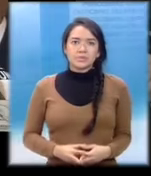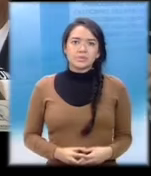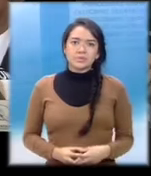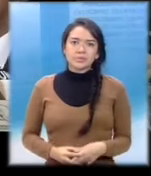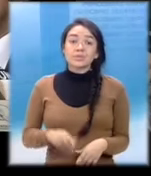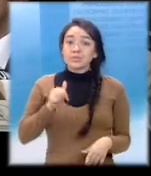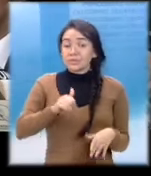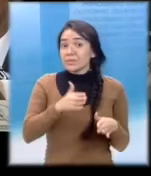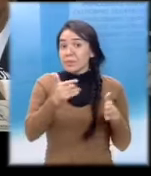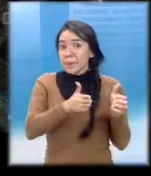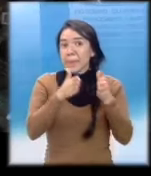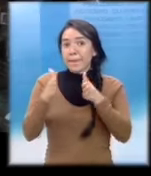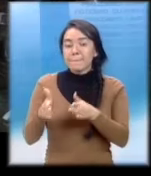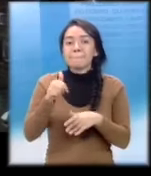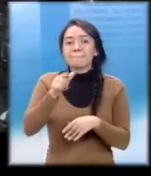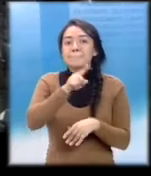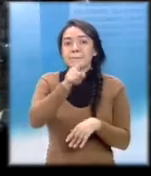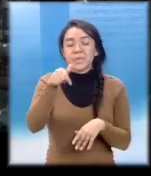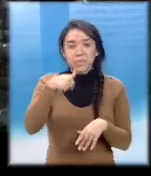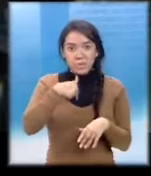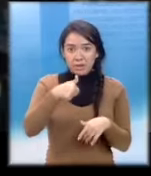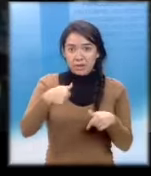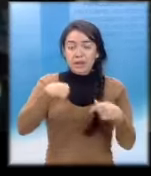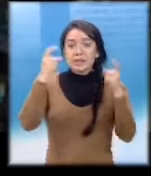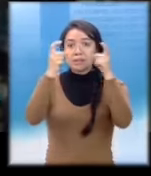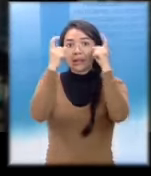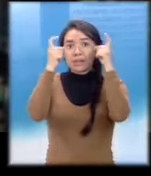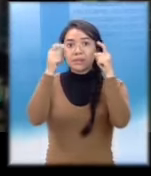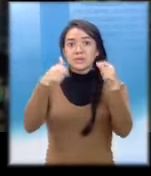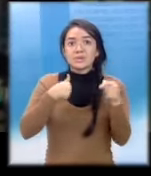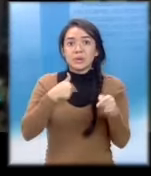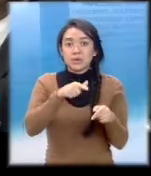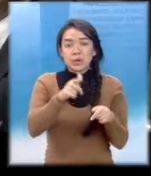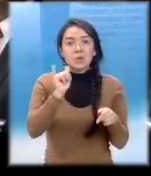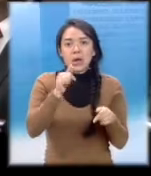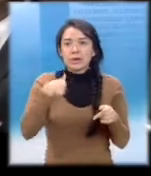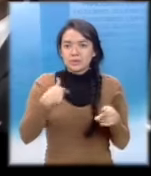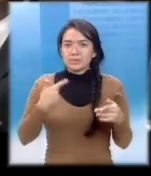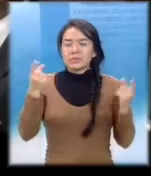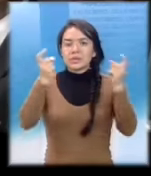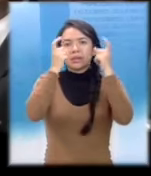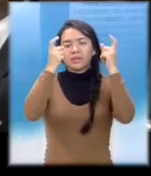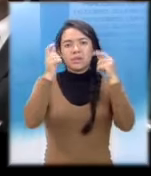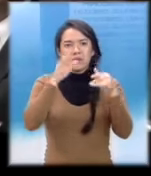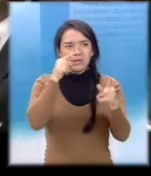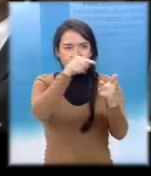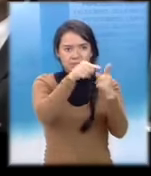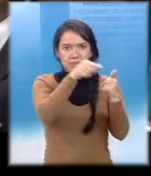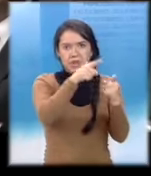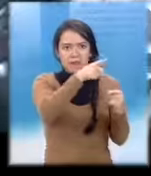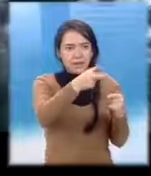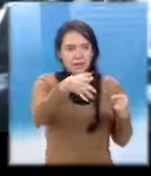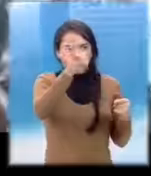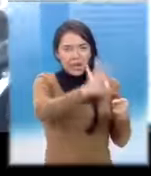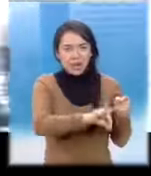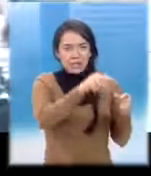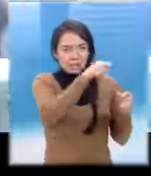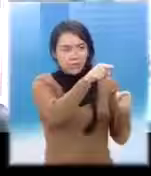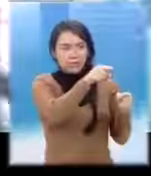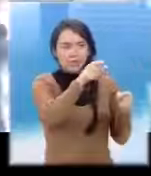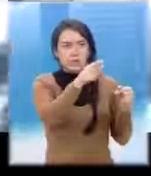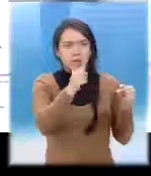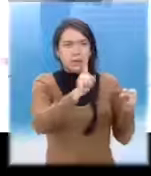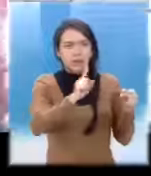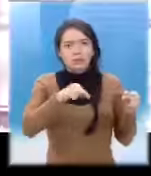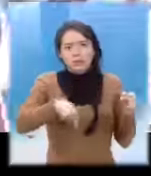Otro que mejor celebró Y dejó de denunciar Fue el auditor del congreso Luego de señalar a Pedro Mari de Desfalco El señor fue a